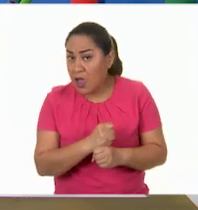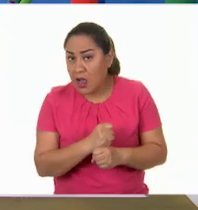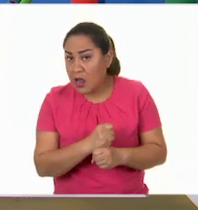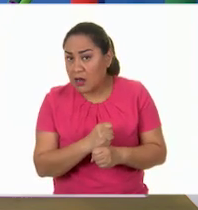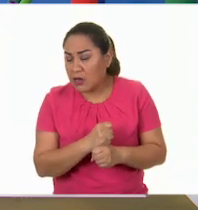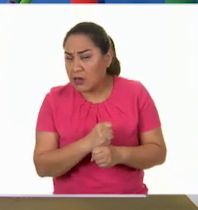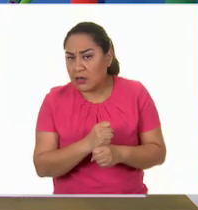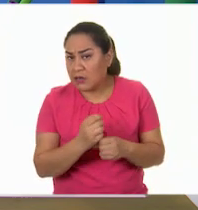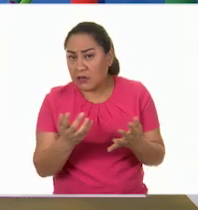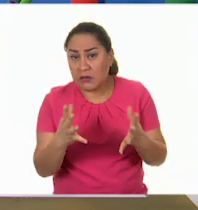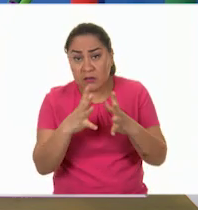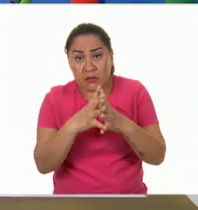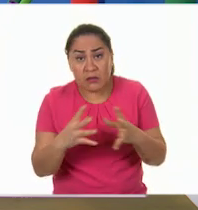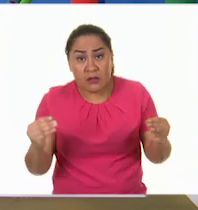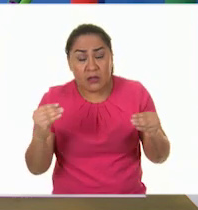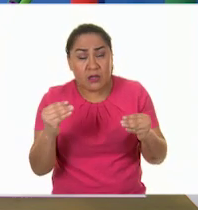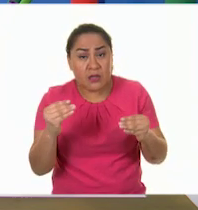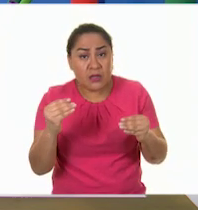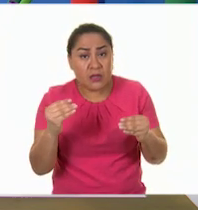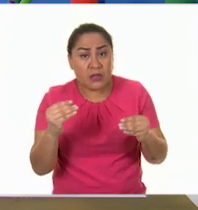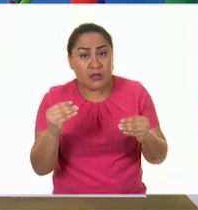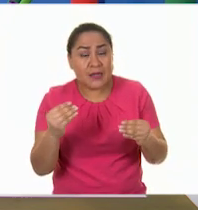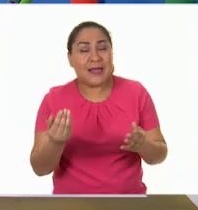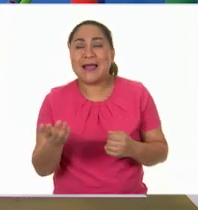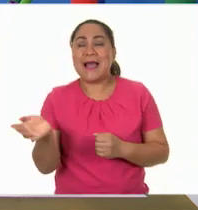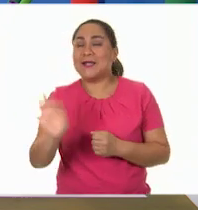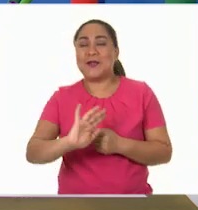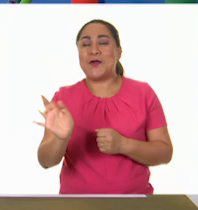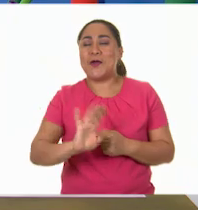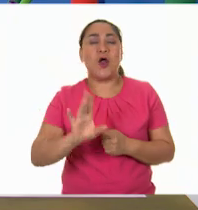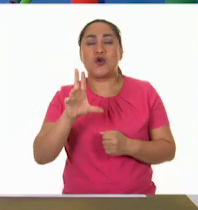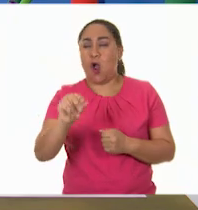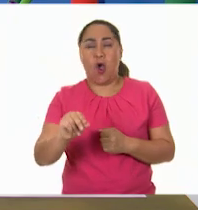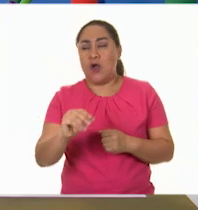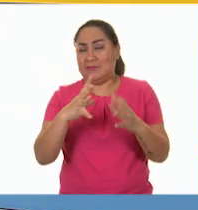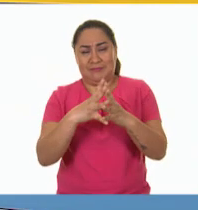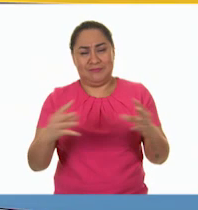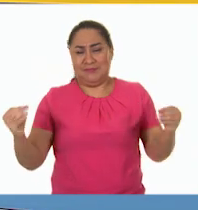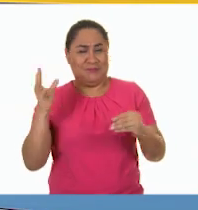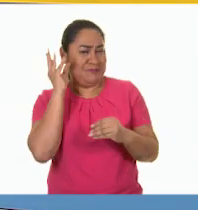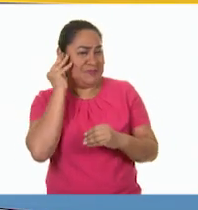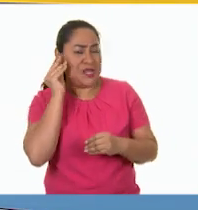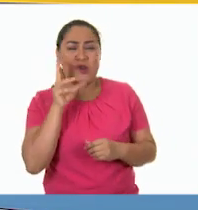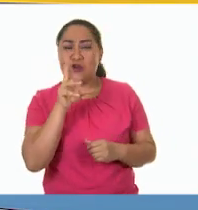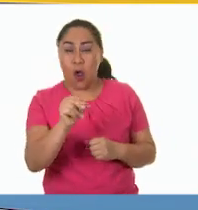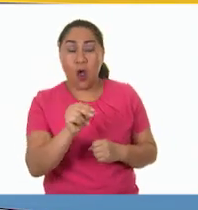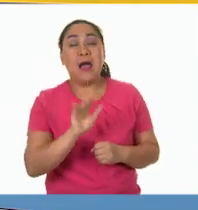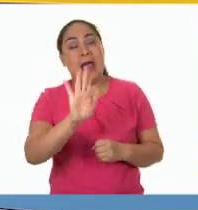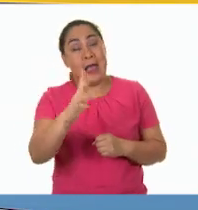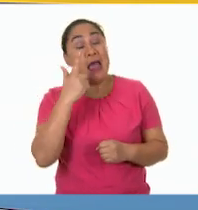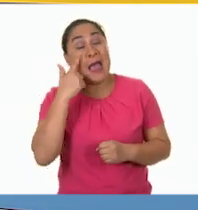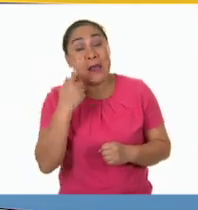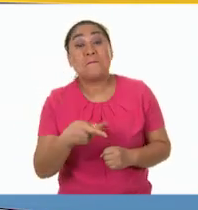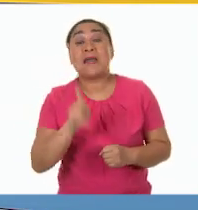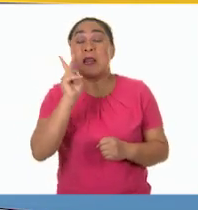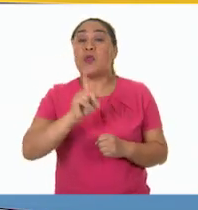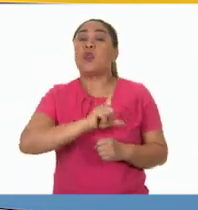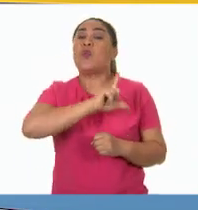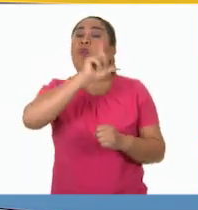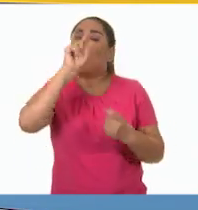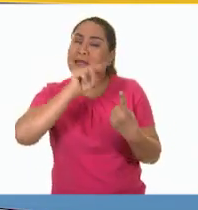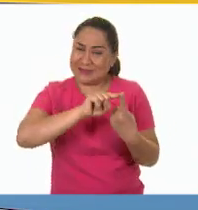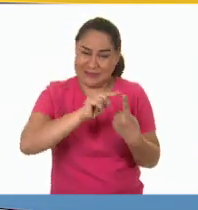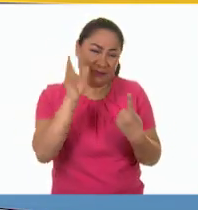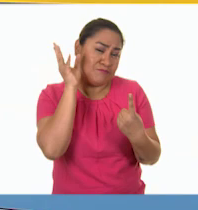desapareció después de eso. No, no, no, no, no para nada. No desapareció. Pero después llegó otro